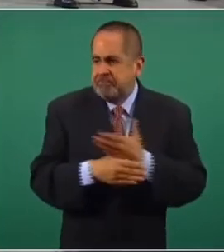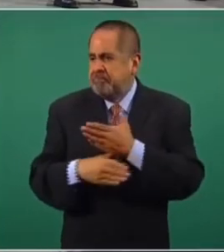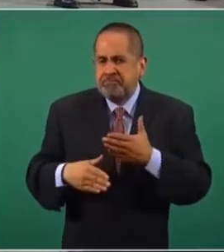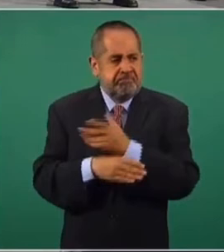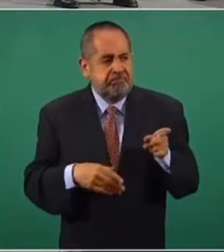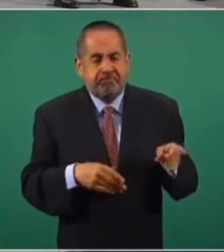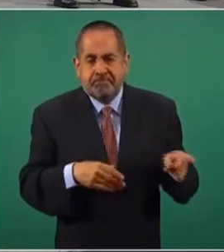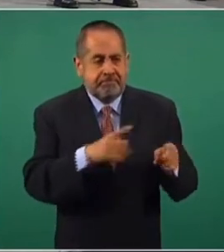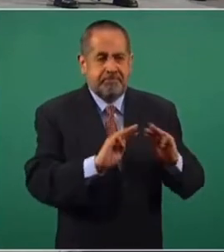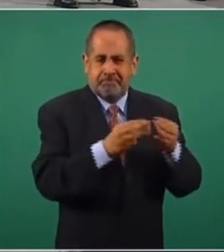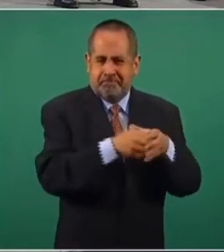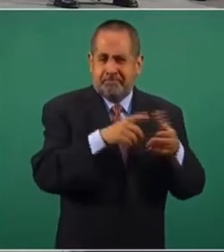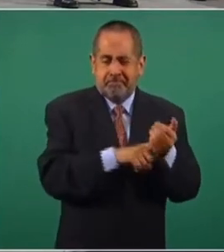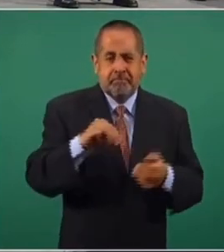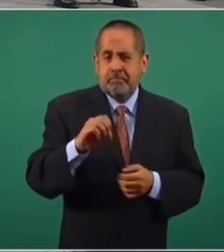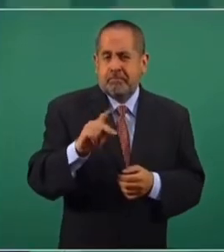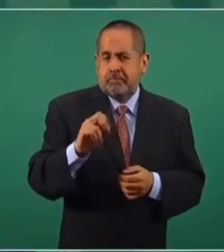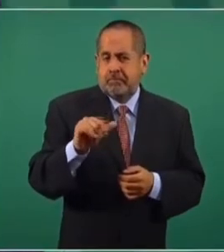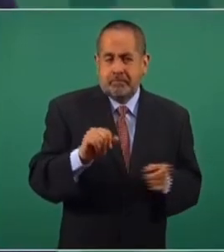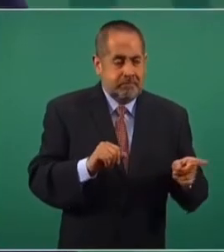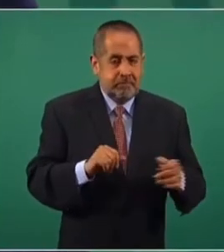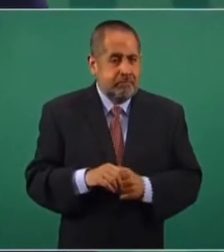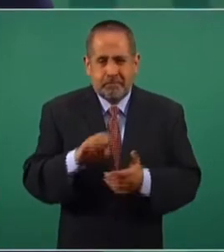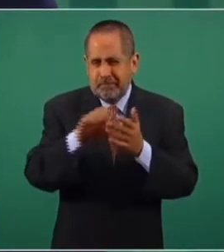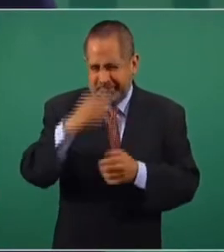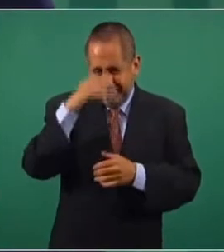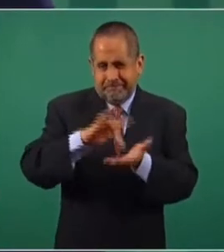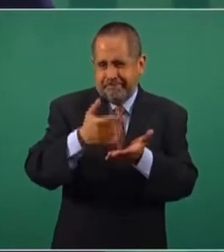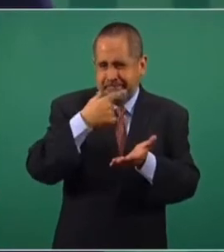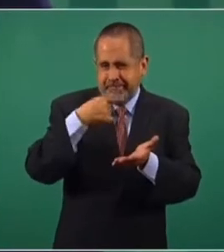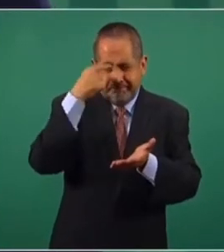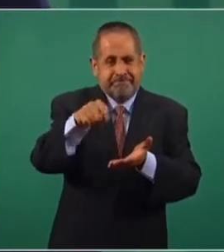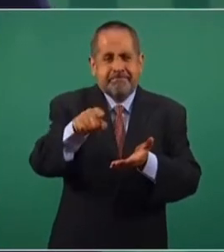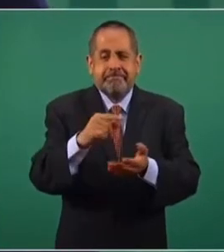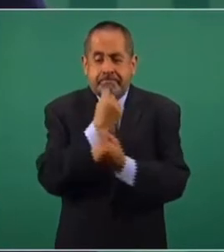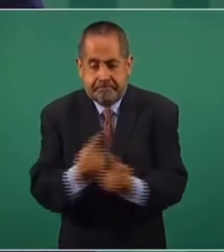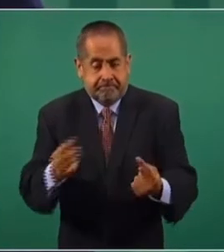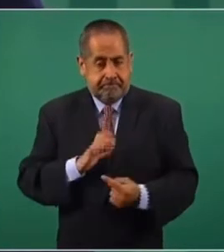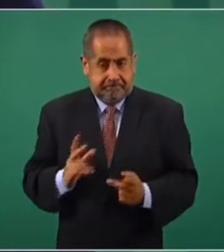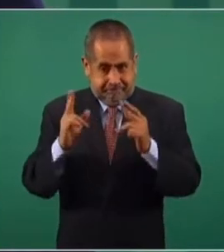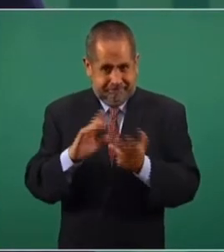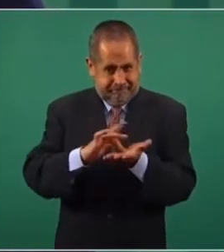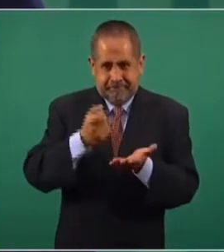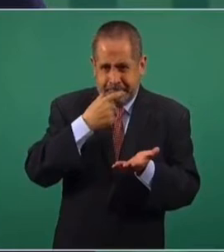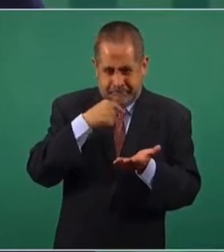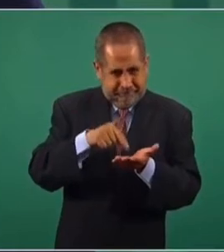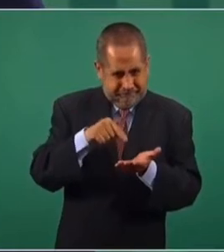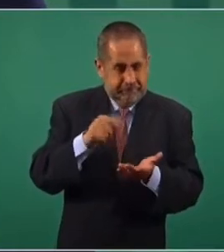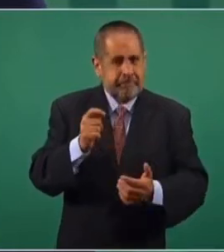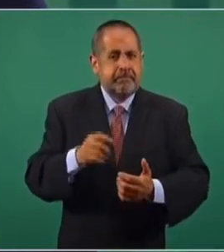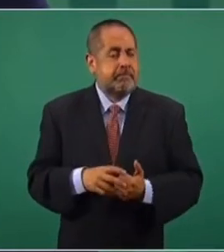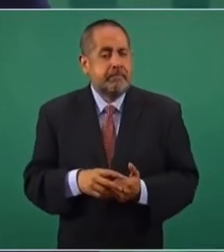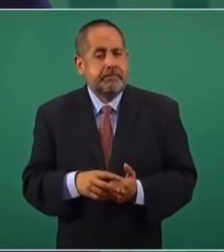de estos monopolios. Por ejemplo, estos medicamentos para niños de cáncer los